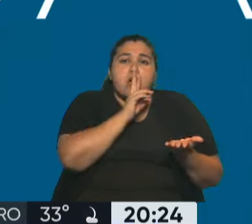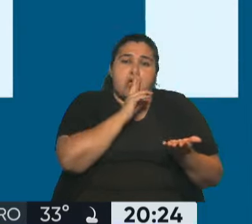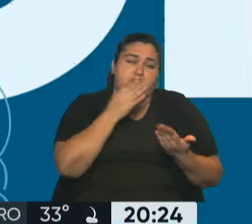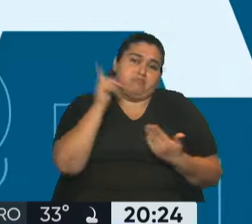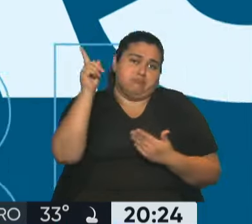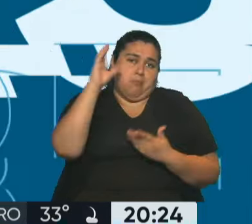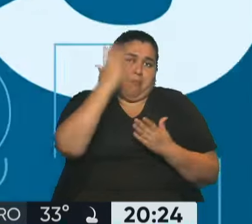Por lo que hay que...